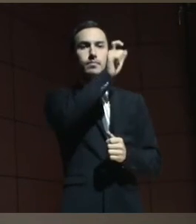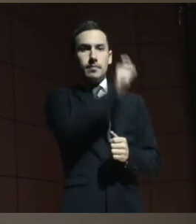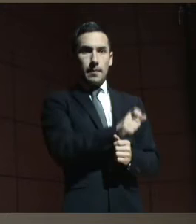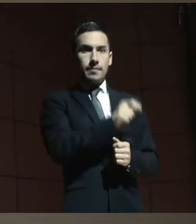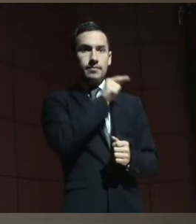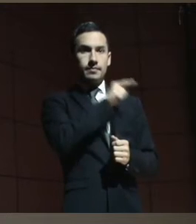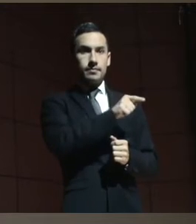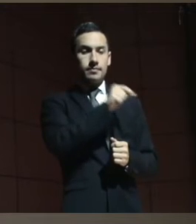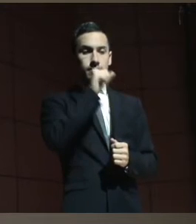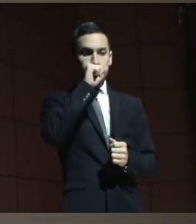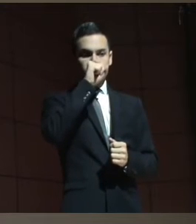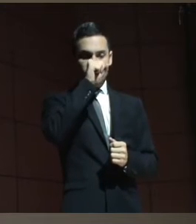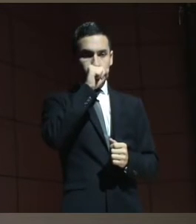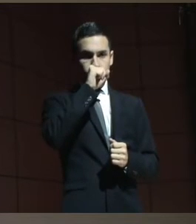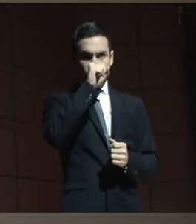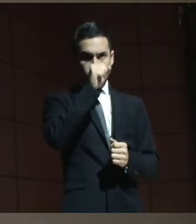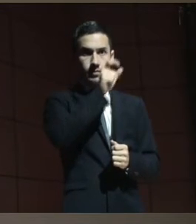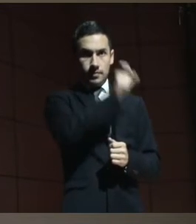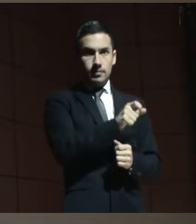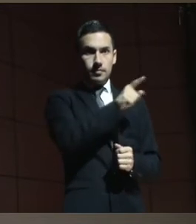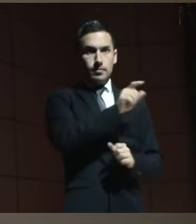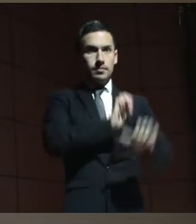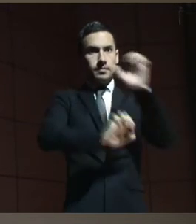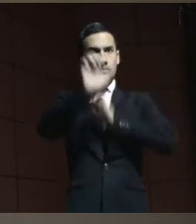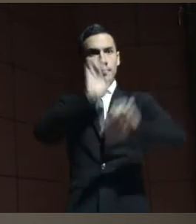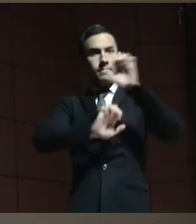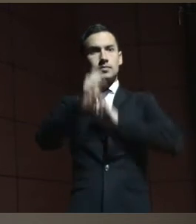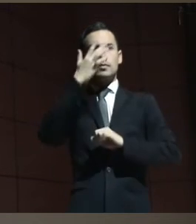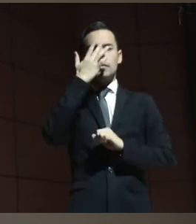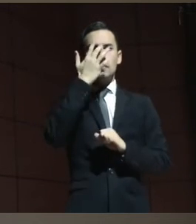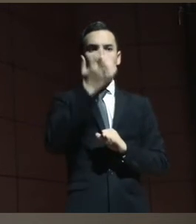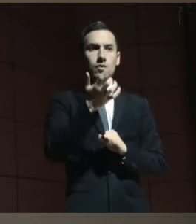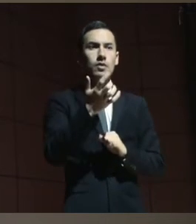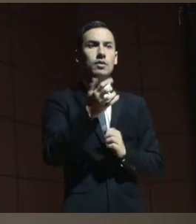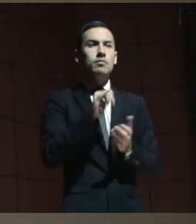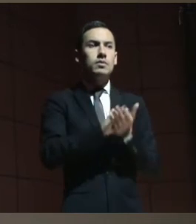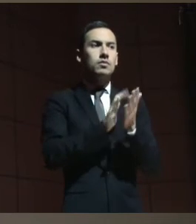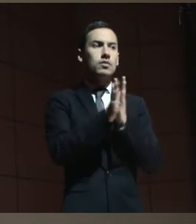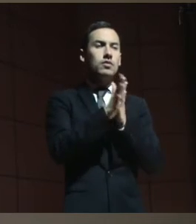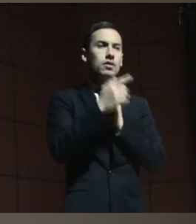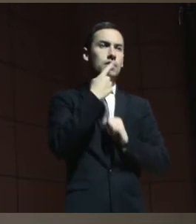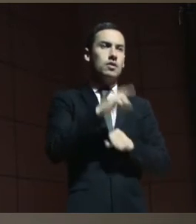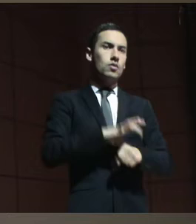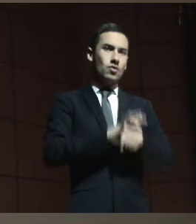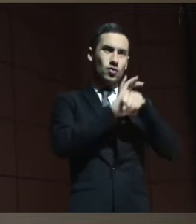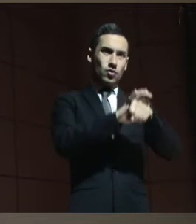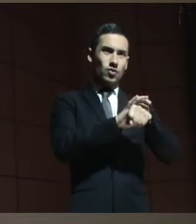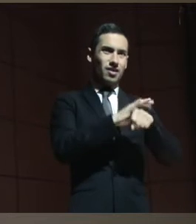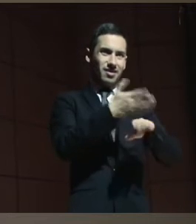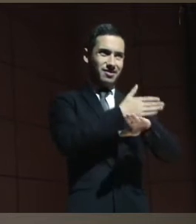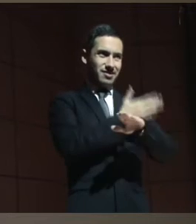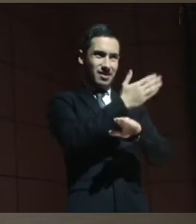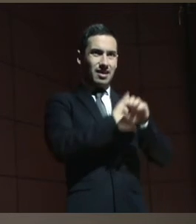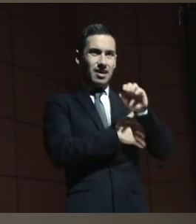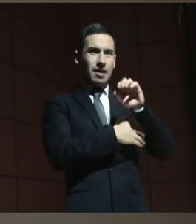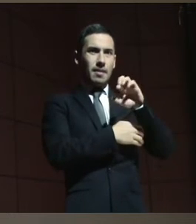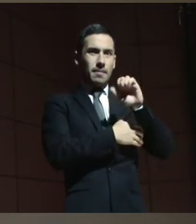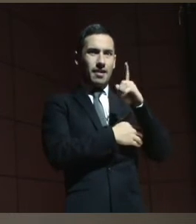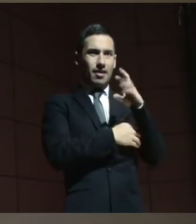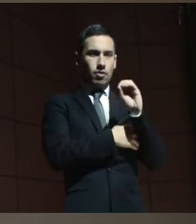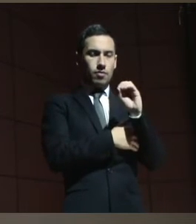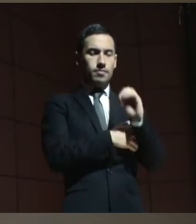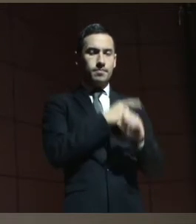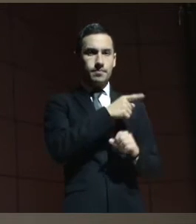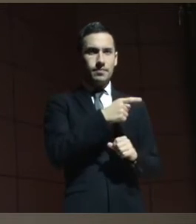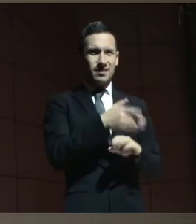porque era el único modo que teníamos, porque exactamente como lo dijo el doctor Jaime Pardo,